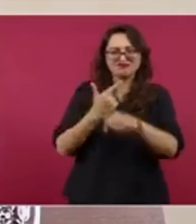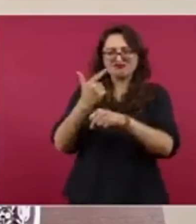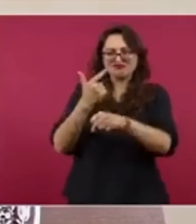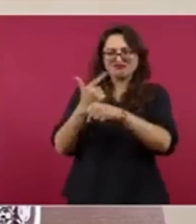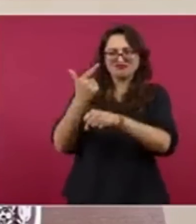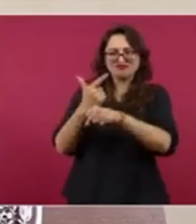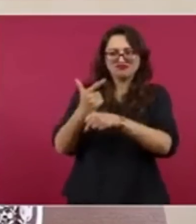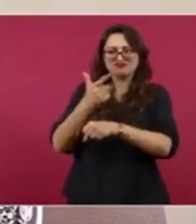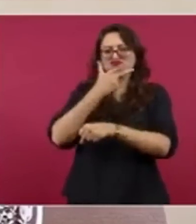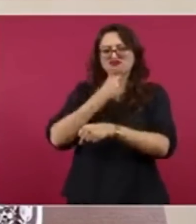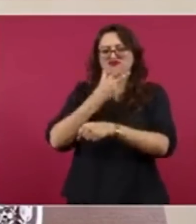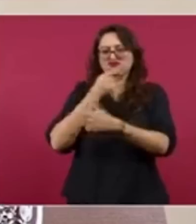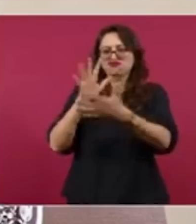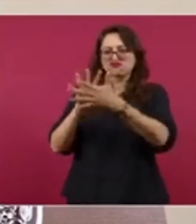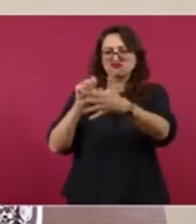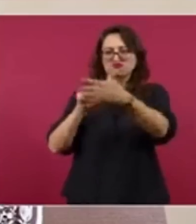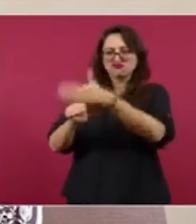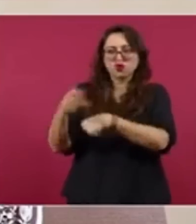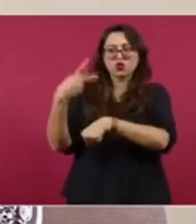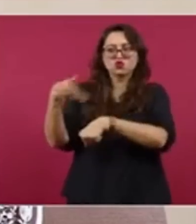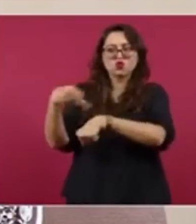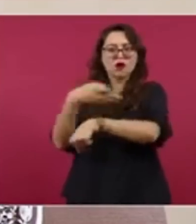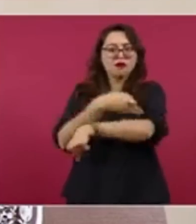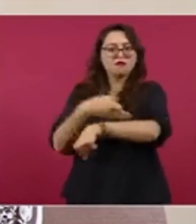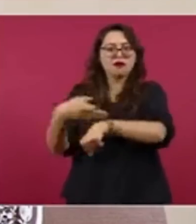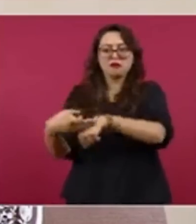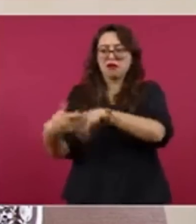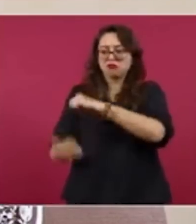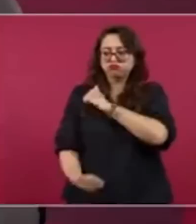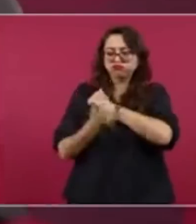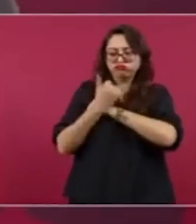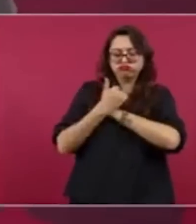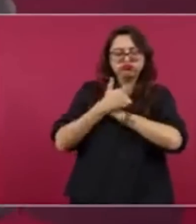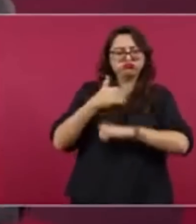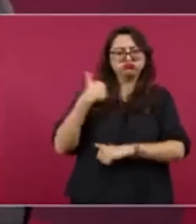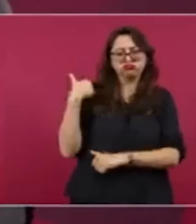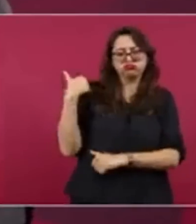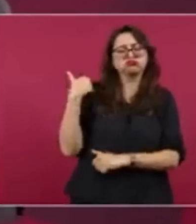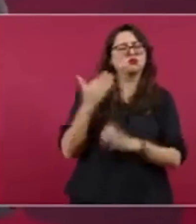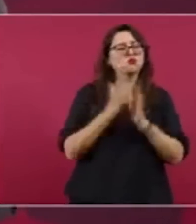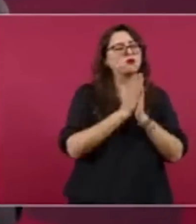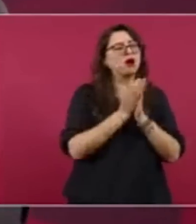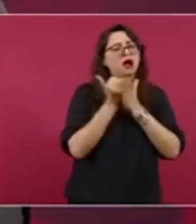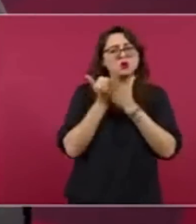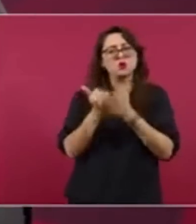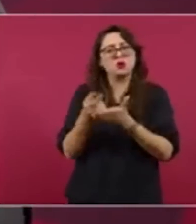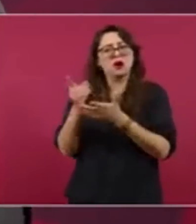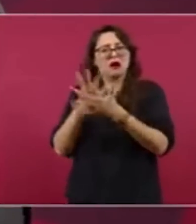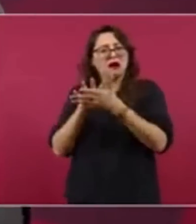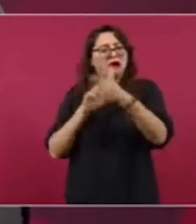a pedirnos que si podíamos nosotros ayudarlo por cuestiones humanitarias, porque está enfermo